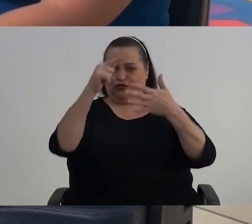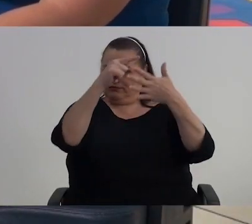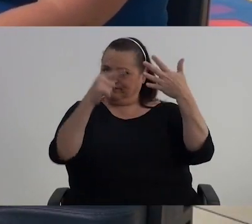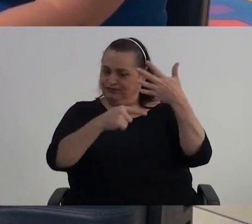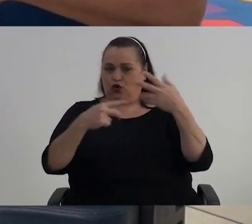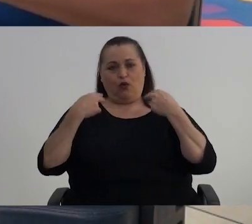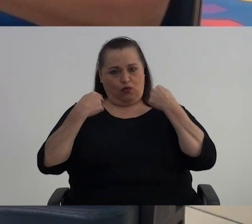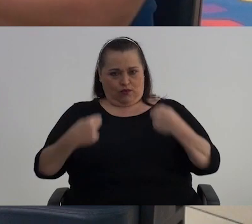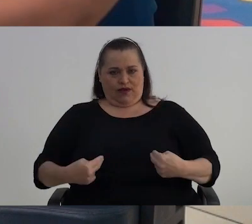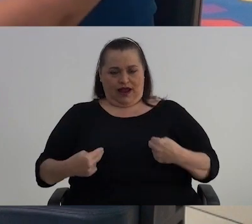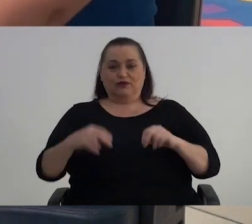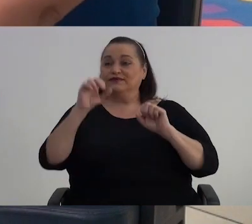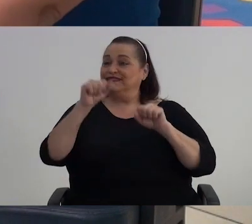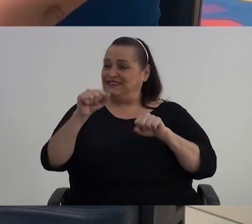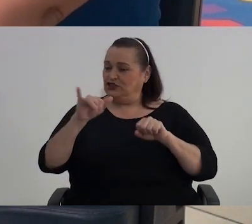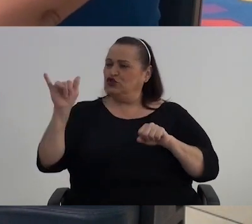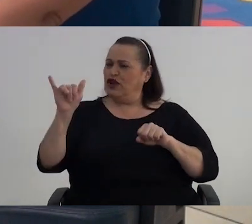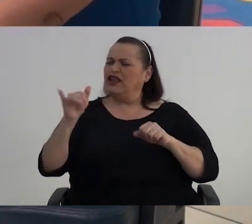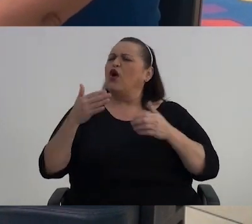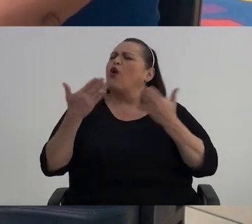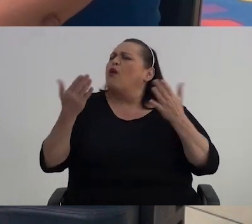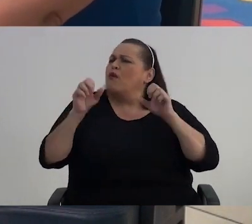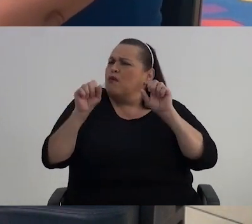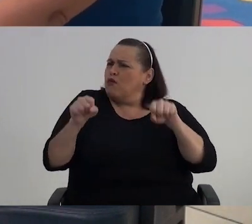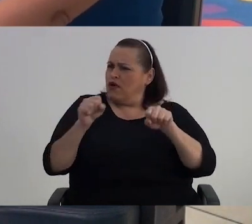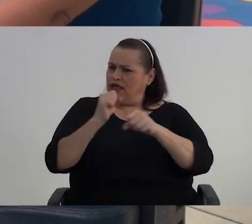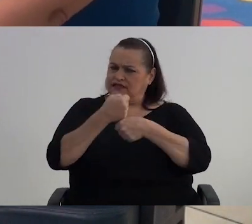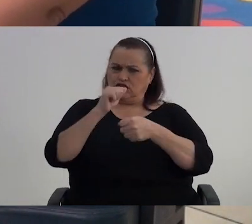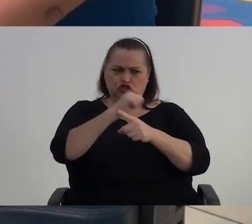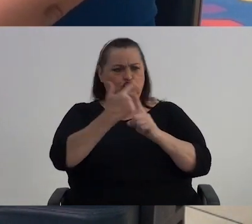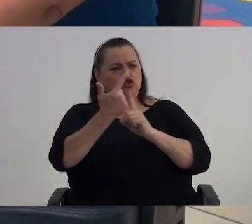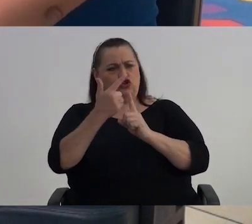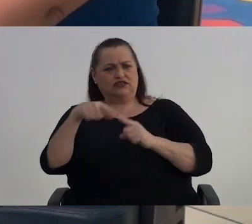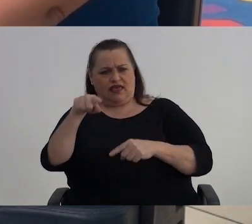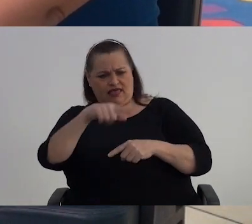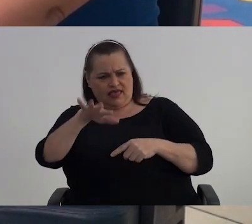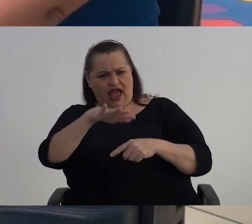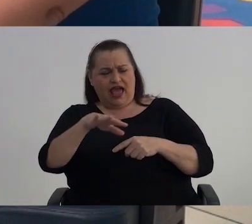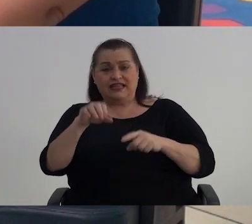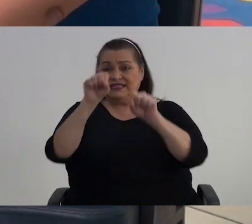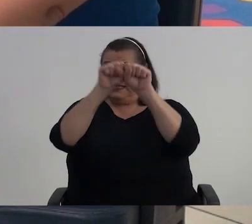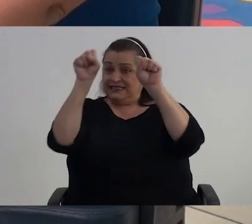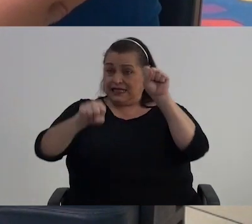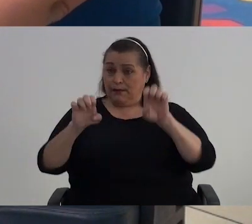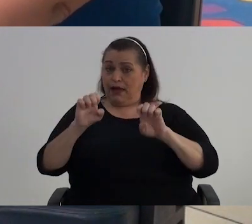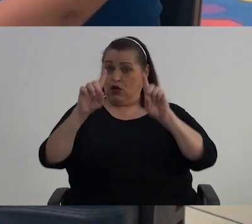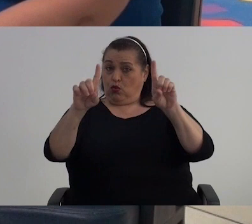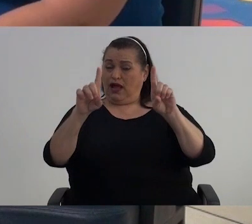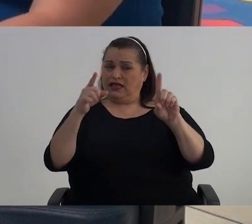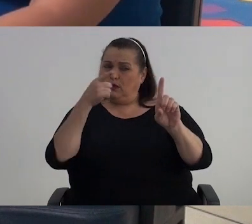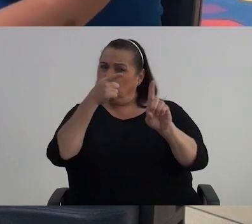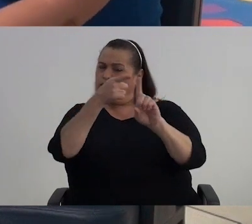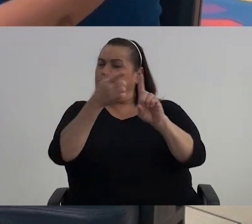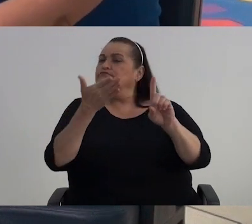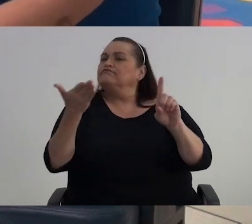como ser humano que es Dona Yolanda, ¿y cómo podemos hacer como sociedad y como sistema educativo Para